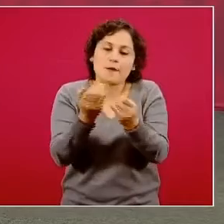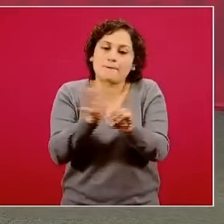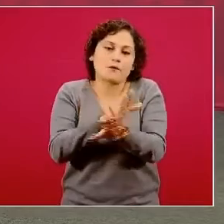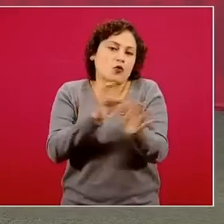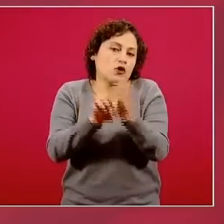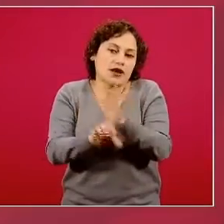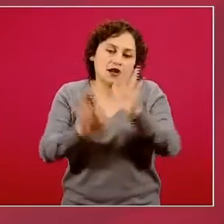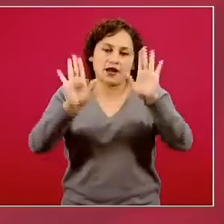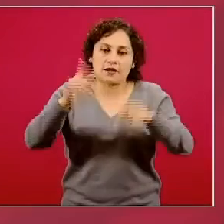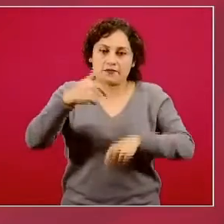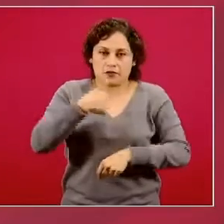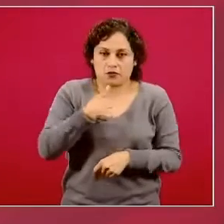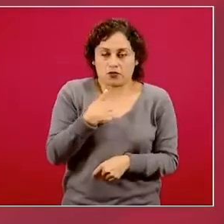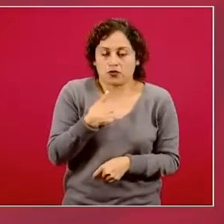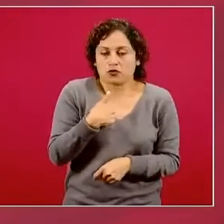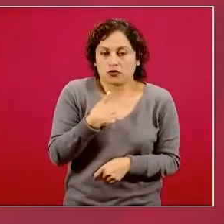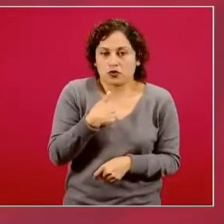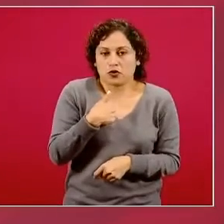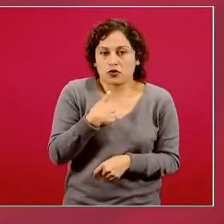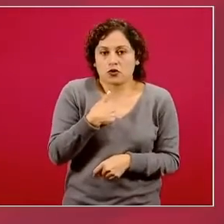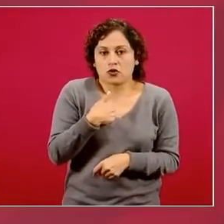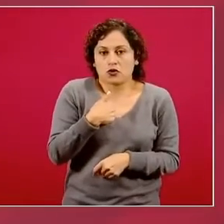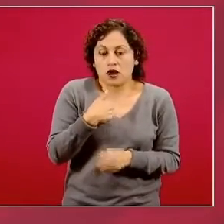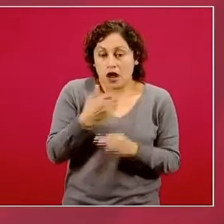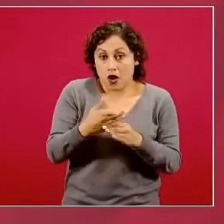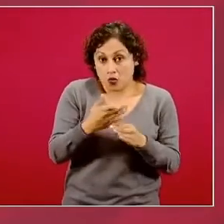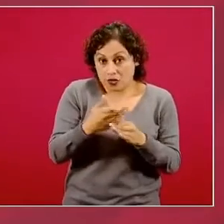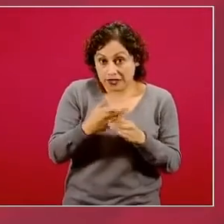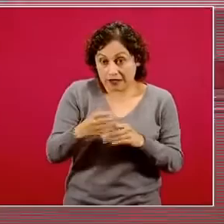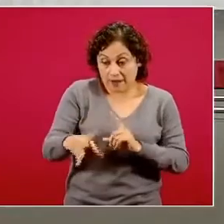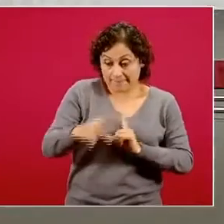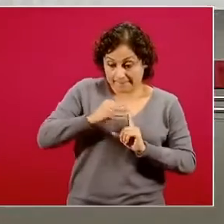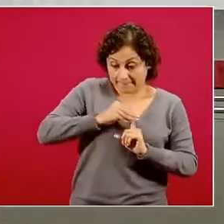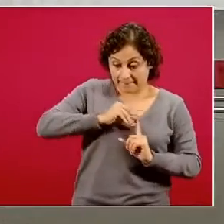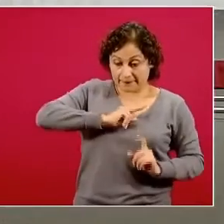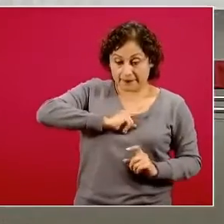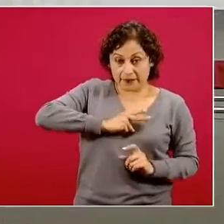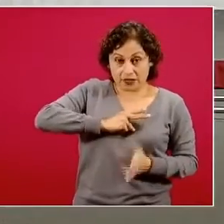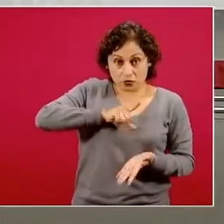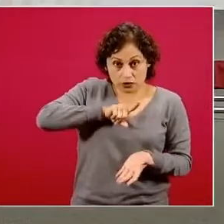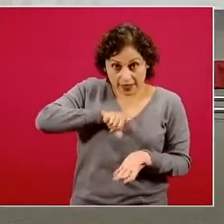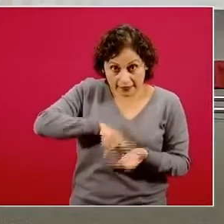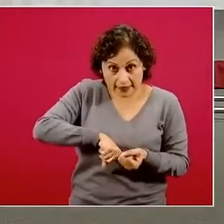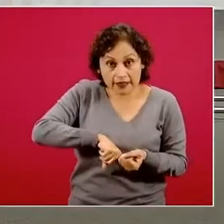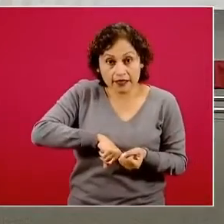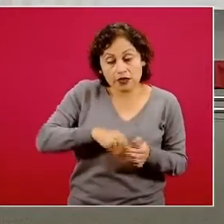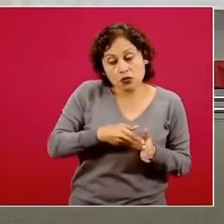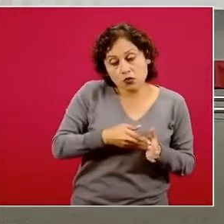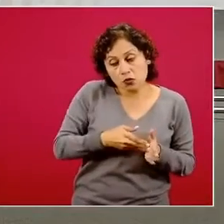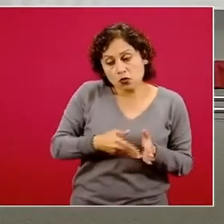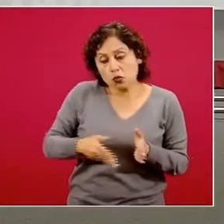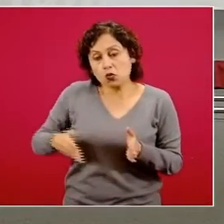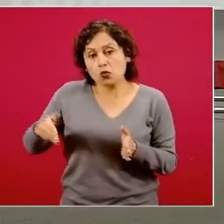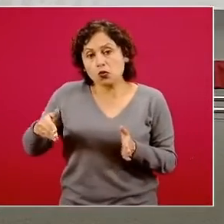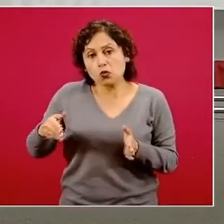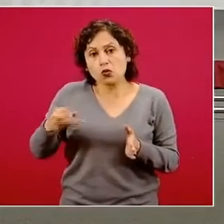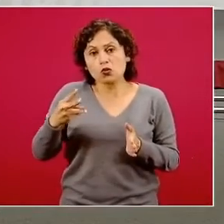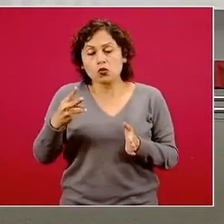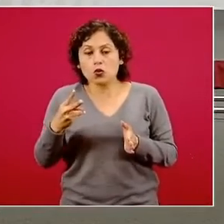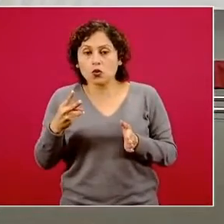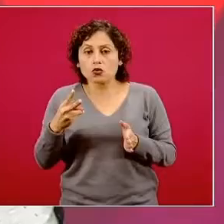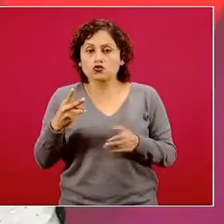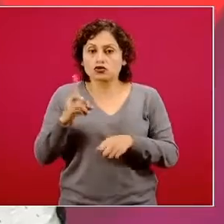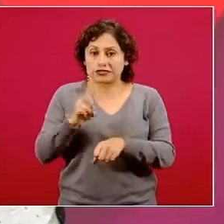si estoy ahorita en periodo de incubación y en estos dos días